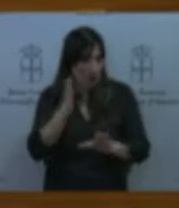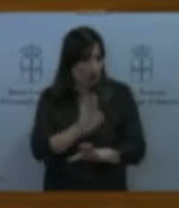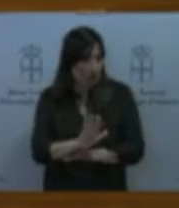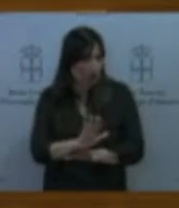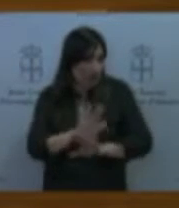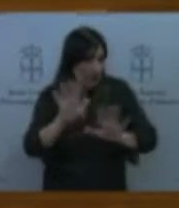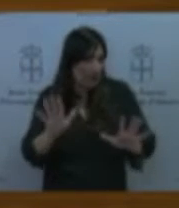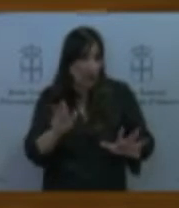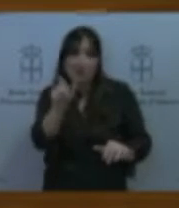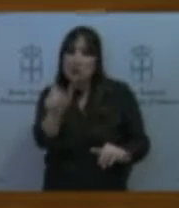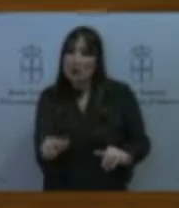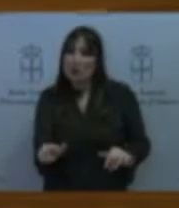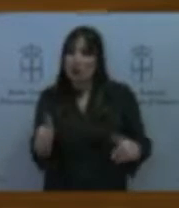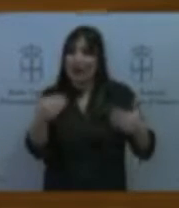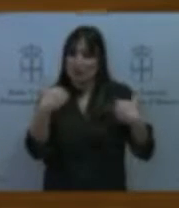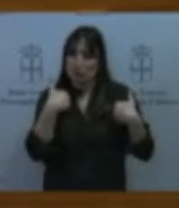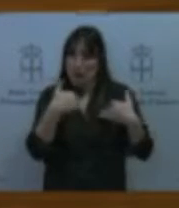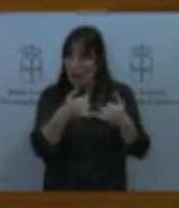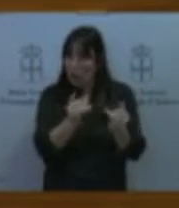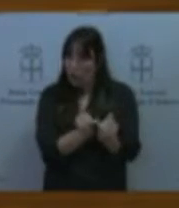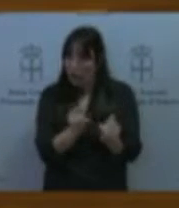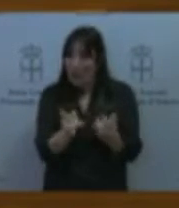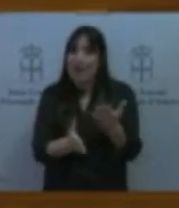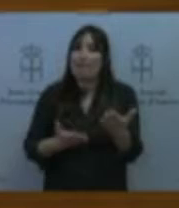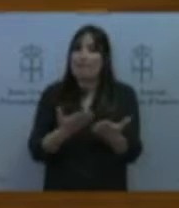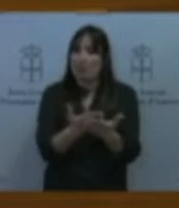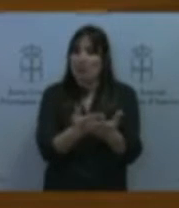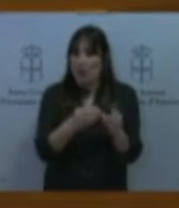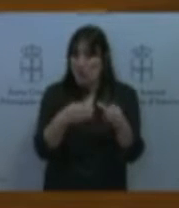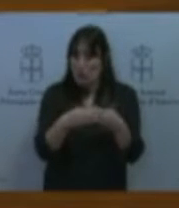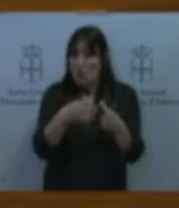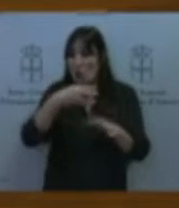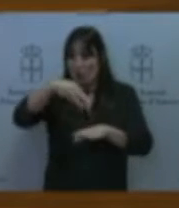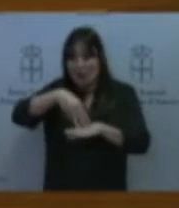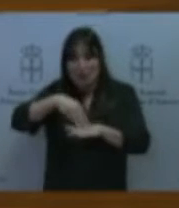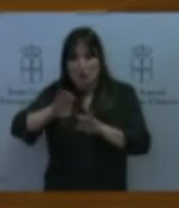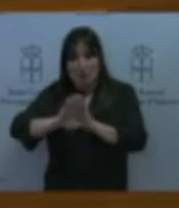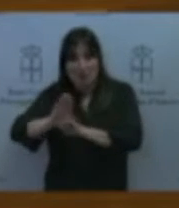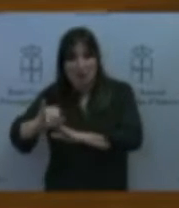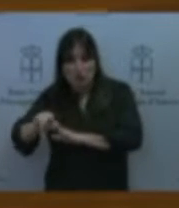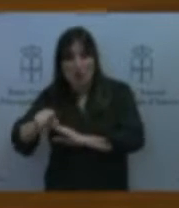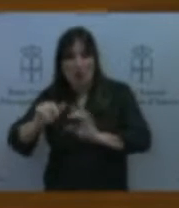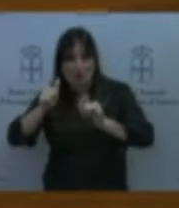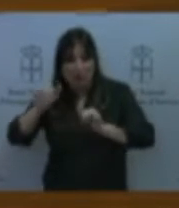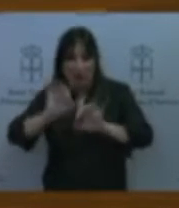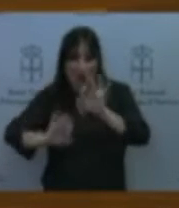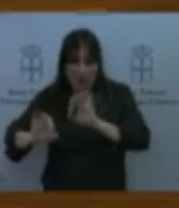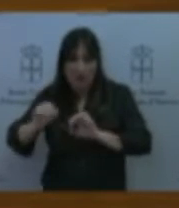pide una reunión porque hay una plataforma vecinal que se está organizando para mejorar el transporte público de su consejo